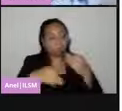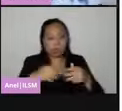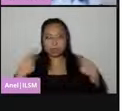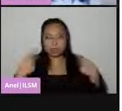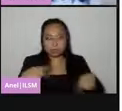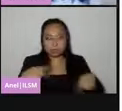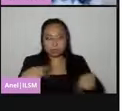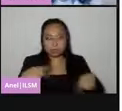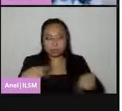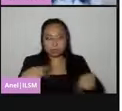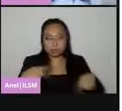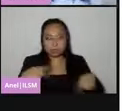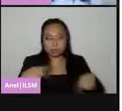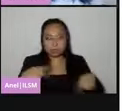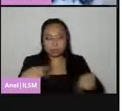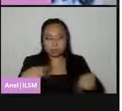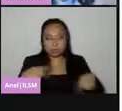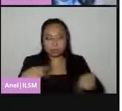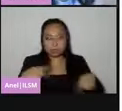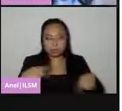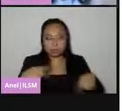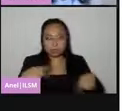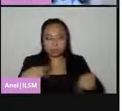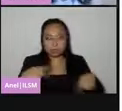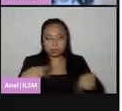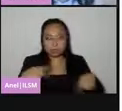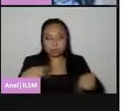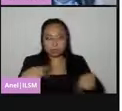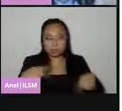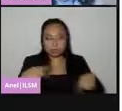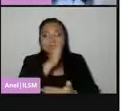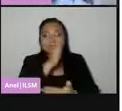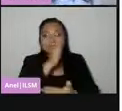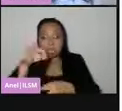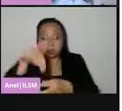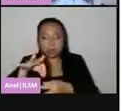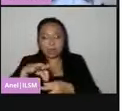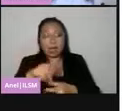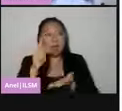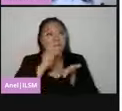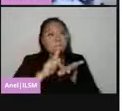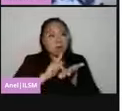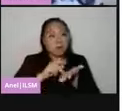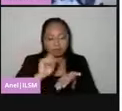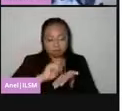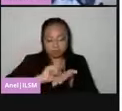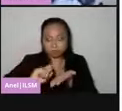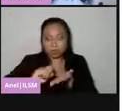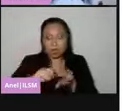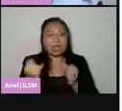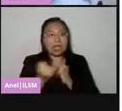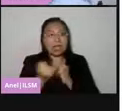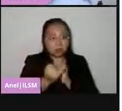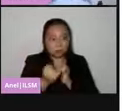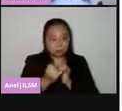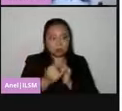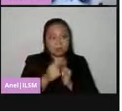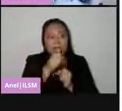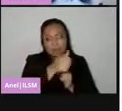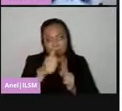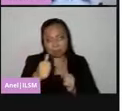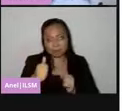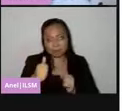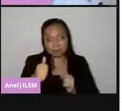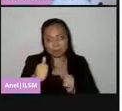llevar su propia pluma, su propio plumón o marcador para marcar su boleta. Solo podrán permanecer en la casilla